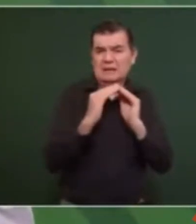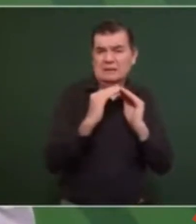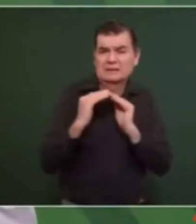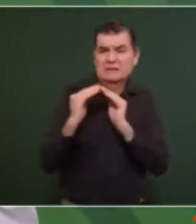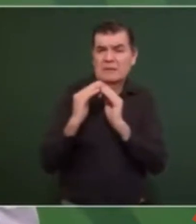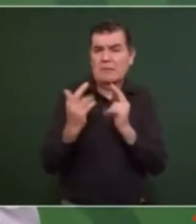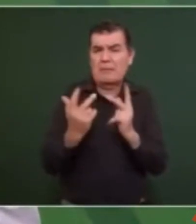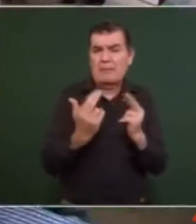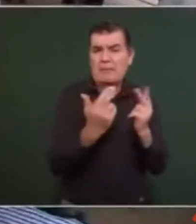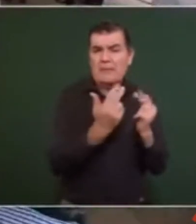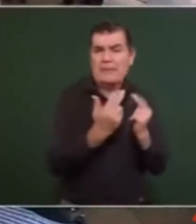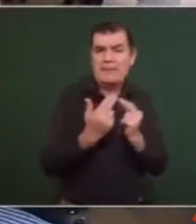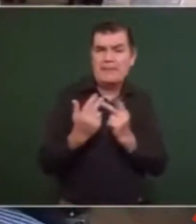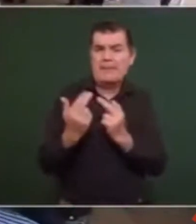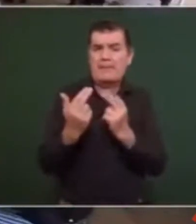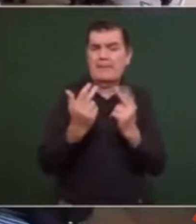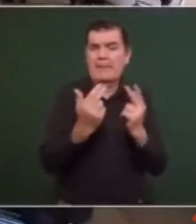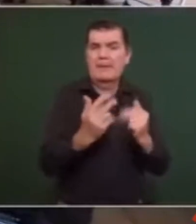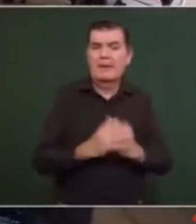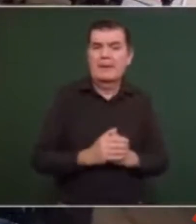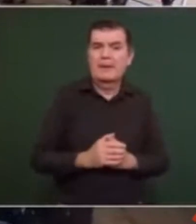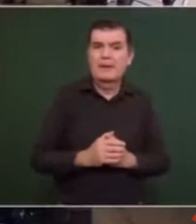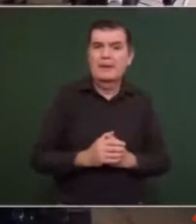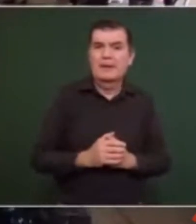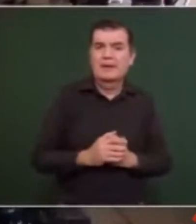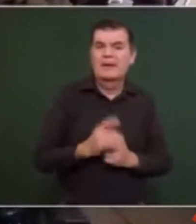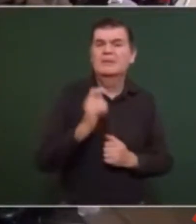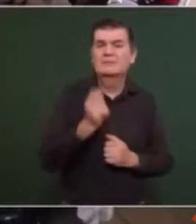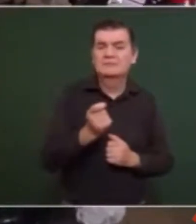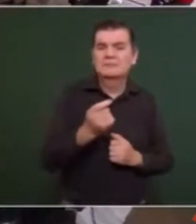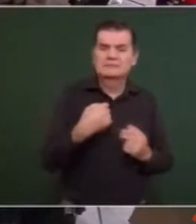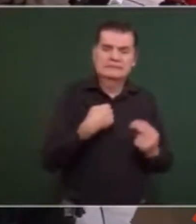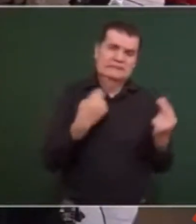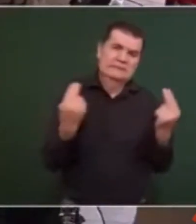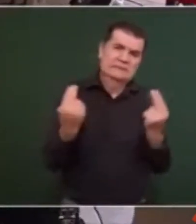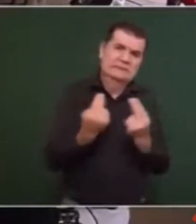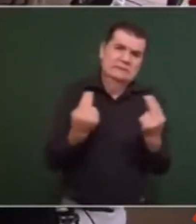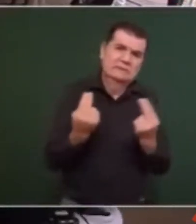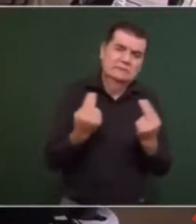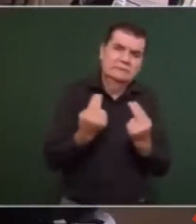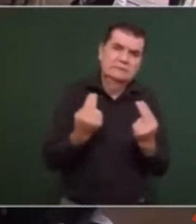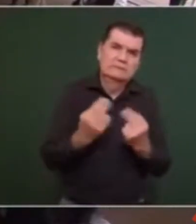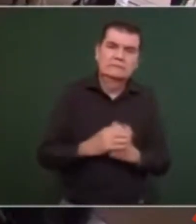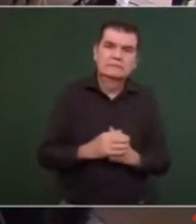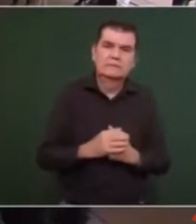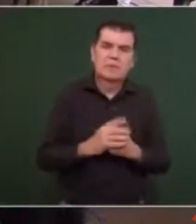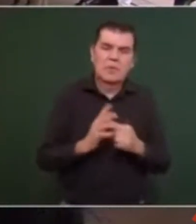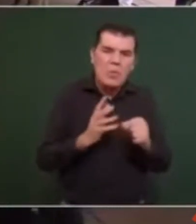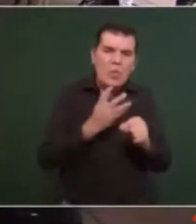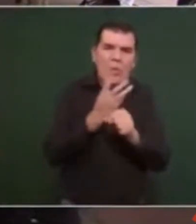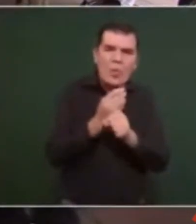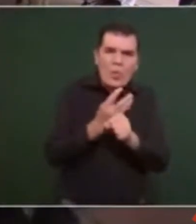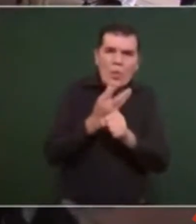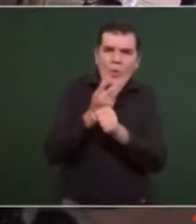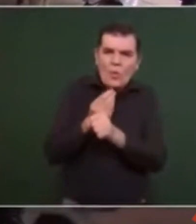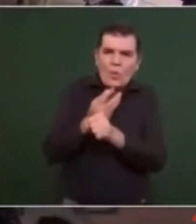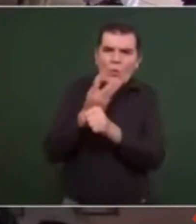que necesitamos rehabilitar.